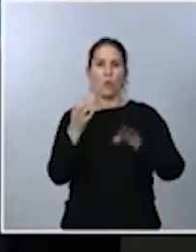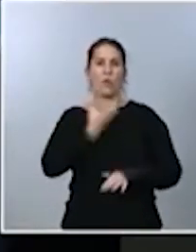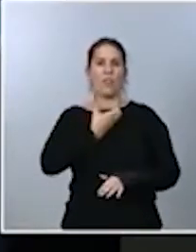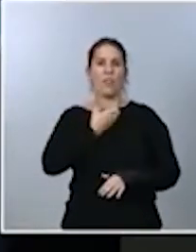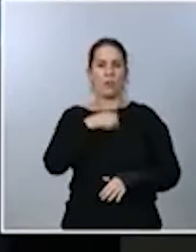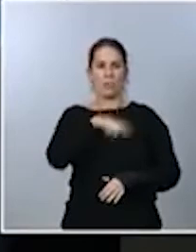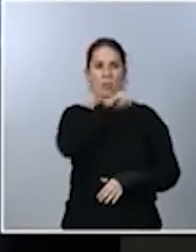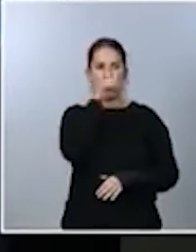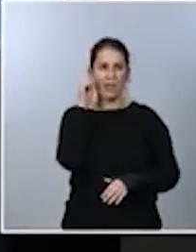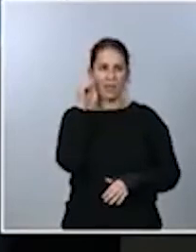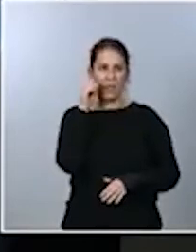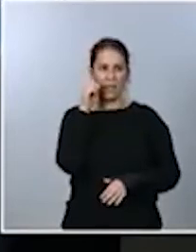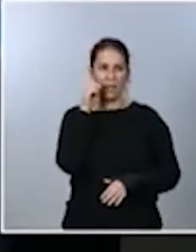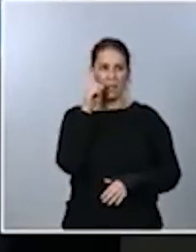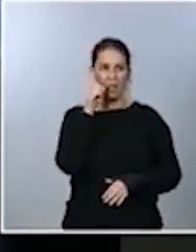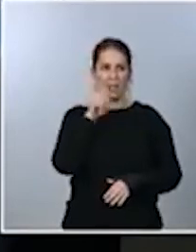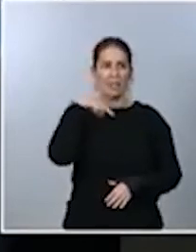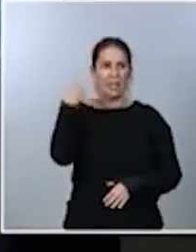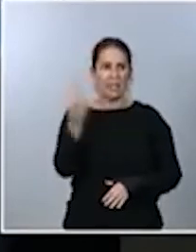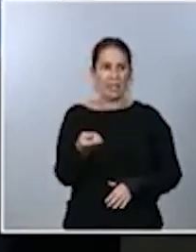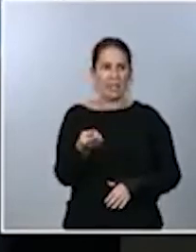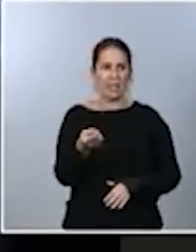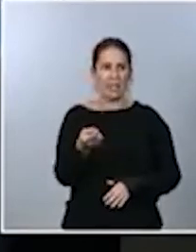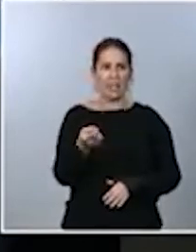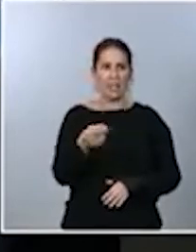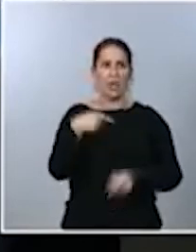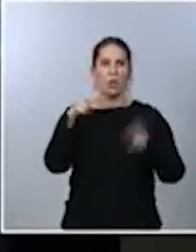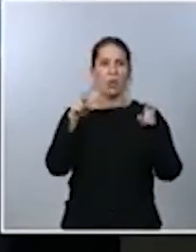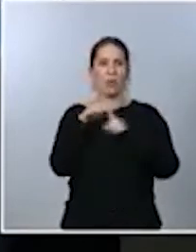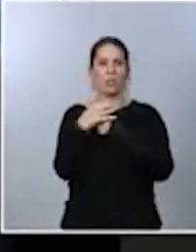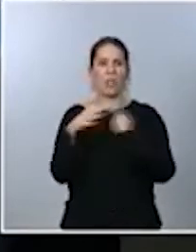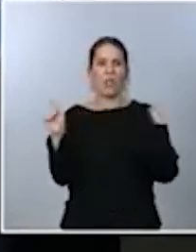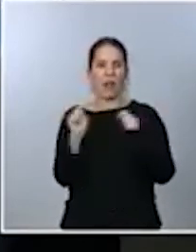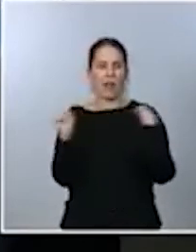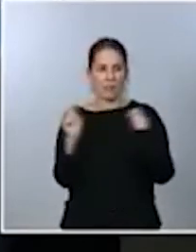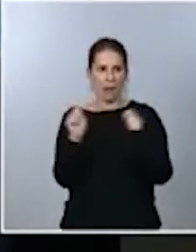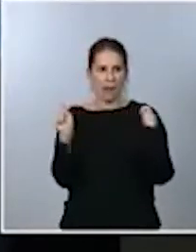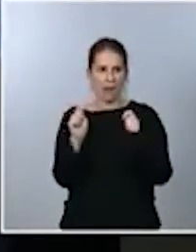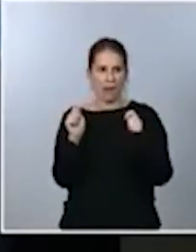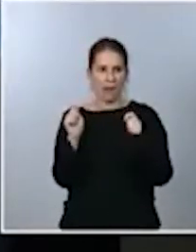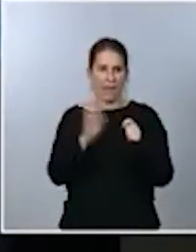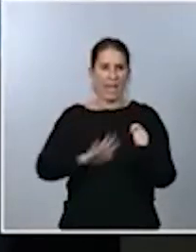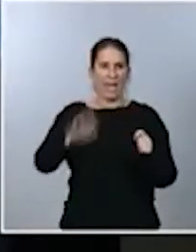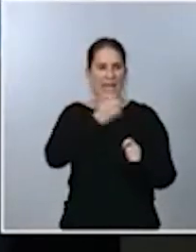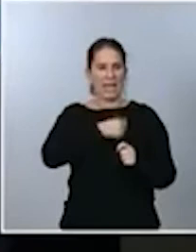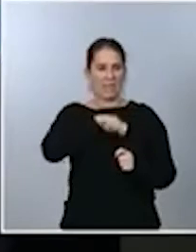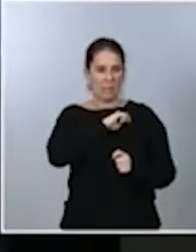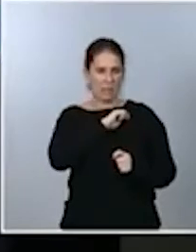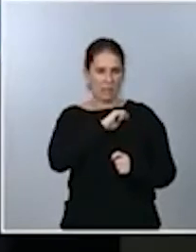y aplicar un nuevo estado de alarma en toda España? El hecho que la Comunidad de Madrid, además,